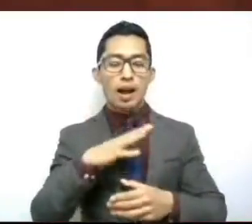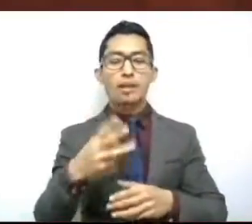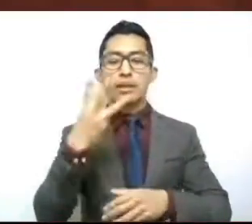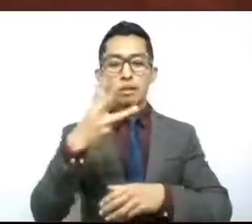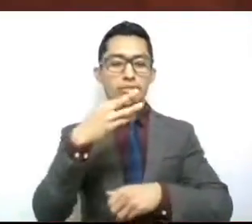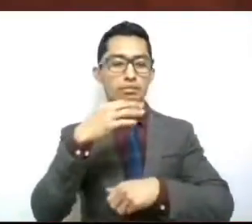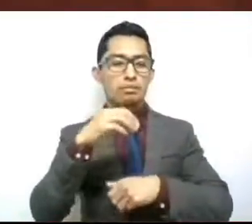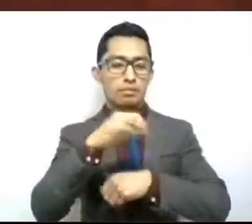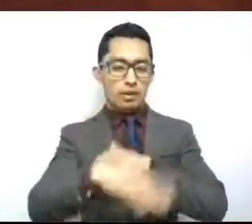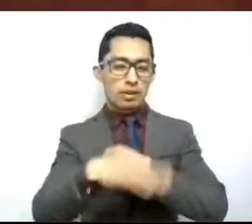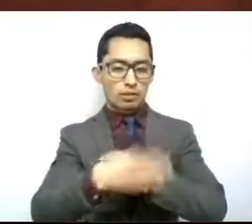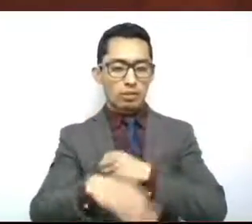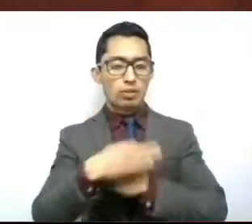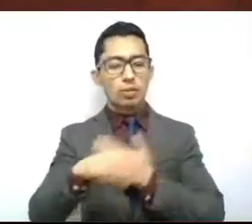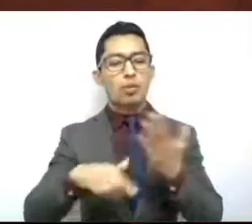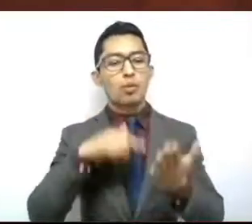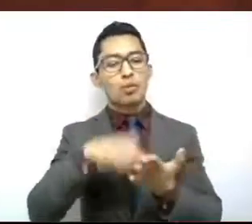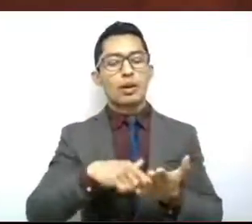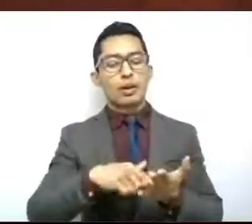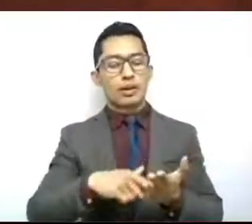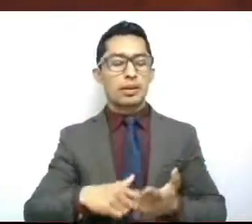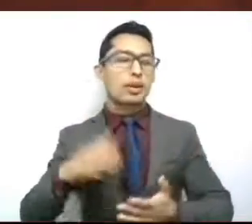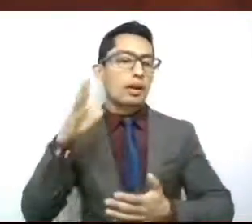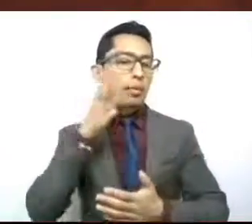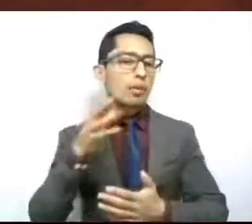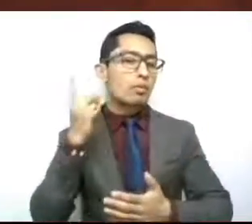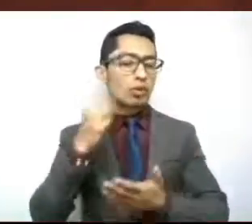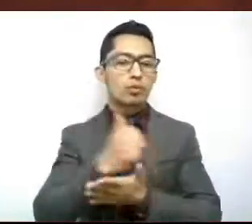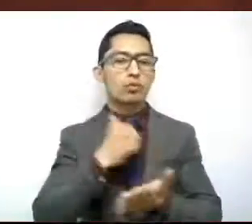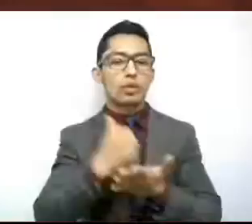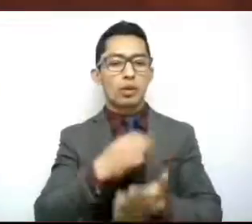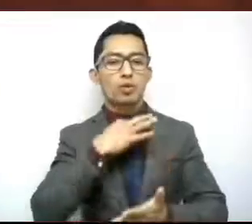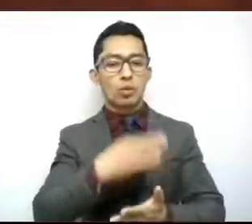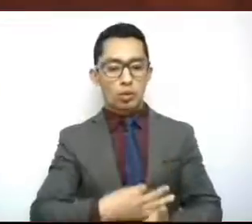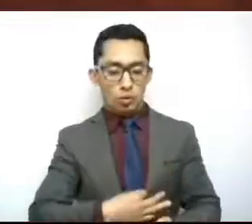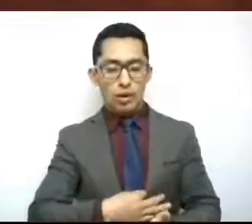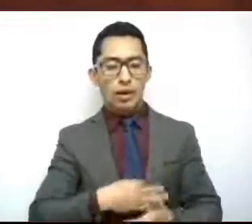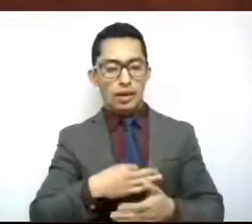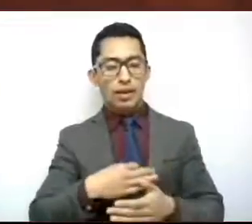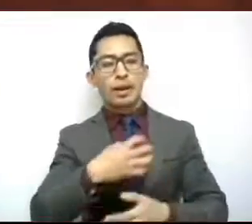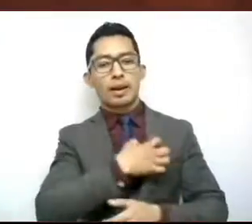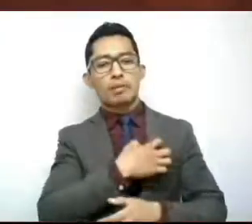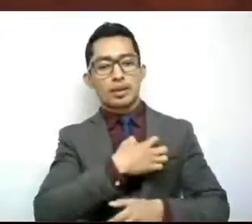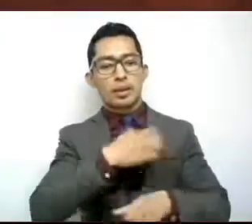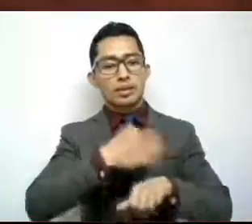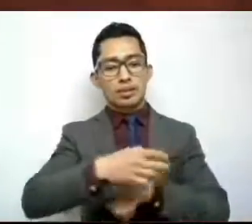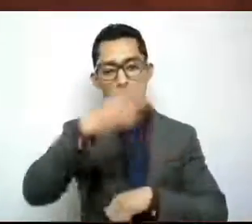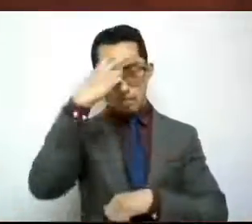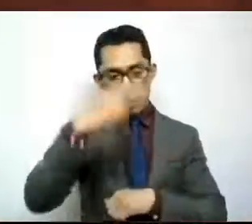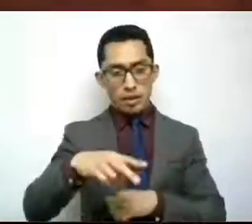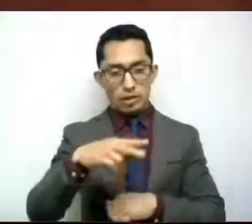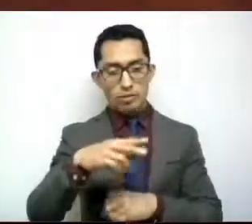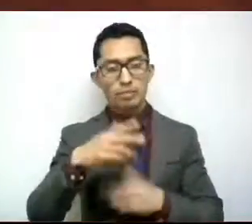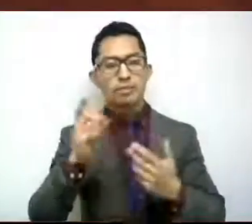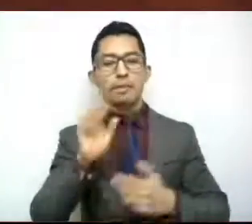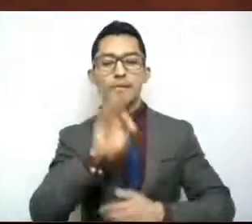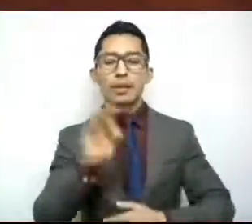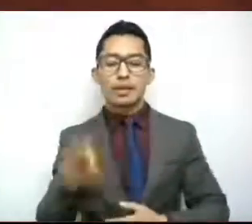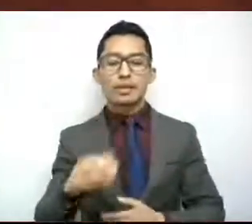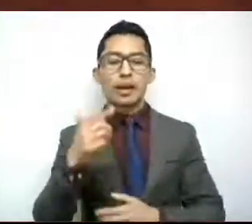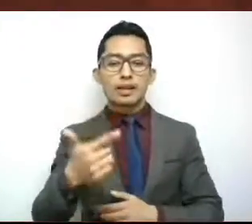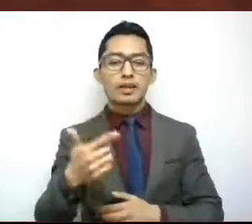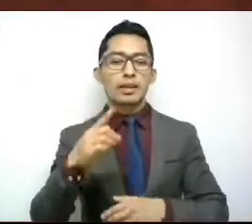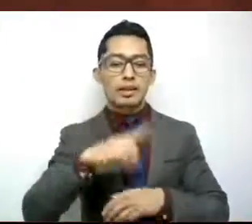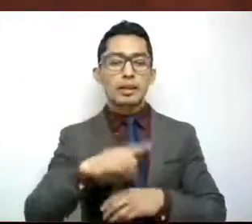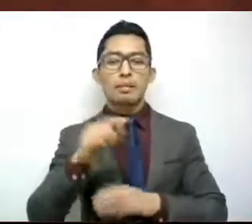dado en el Palacio del Poder Legislativo en la Ciudad de Toluca de Lerdo, capital del Estado de México, a los siete días del